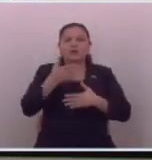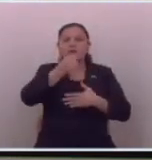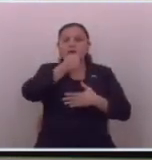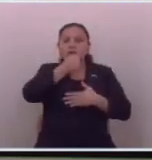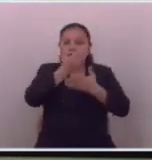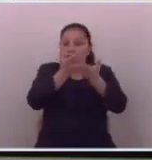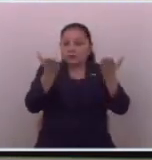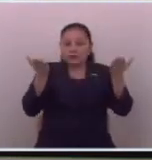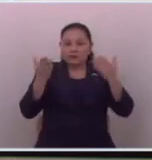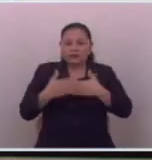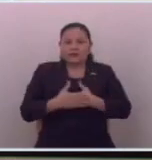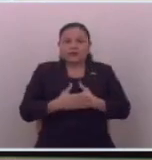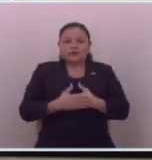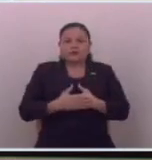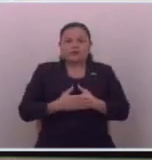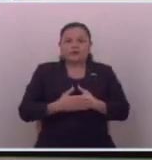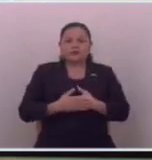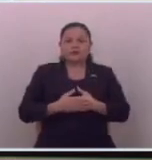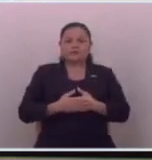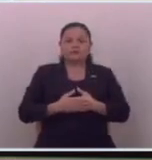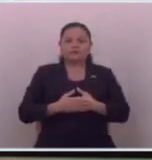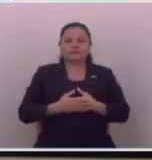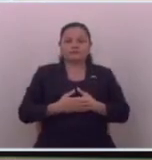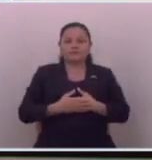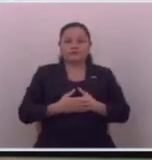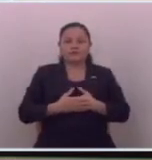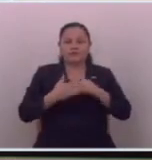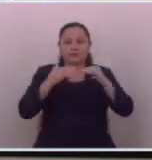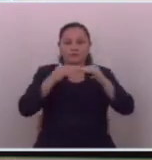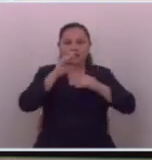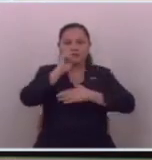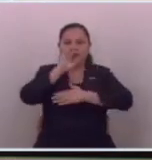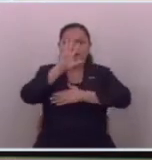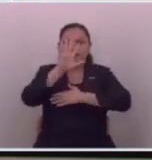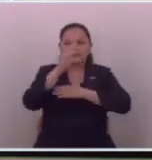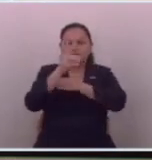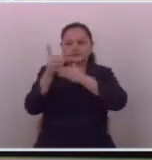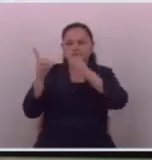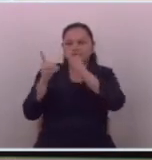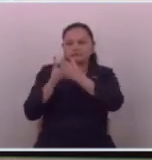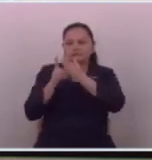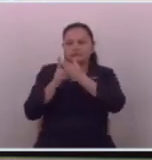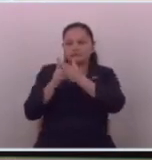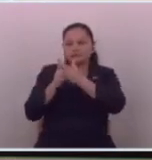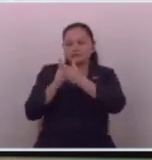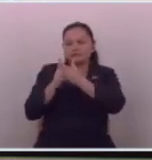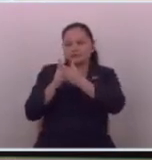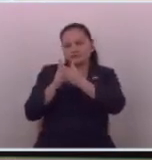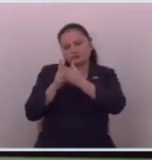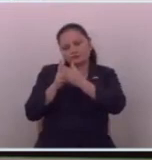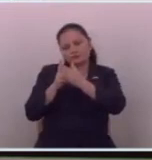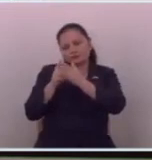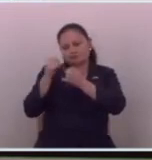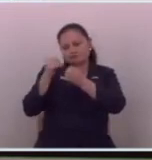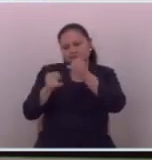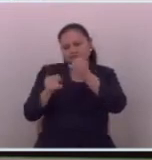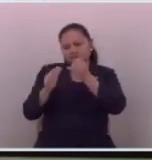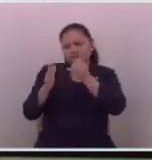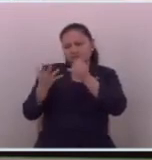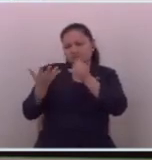periodistas que como decía un diputado que al final